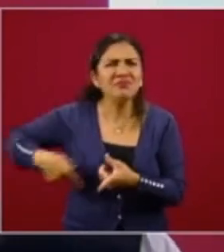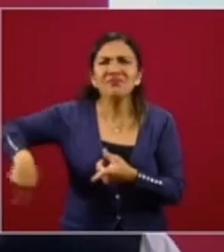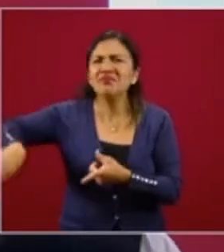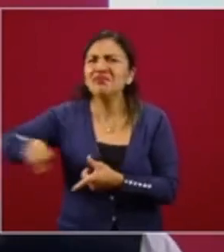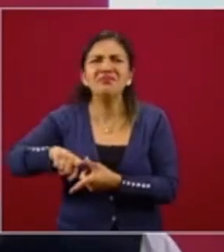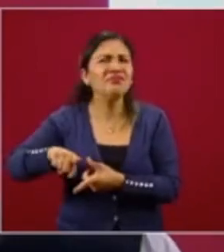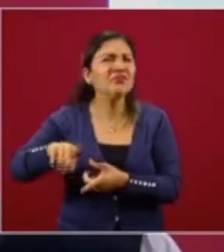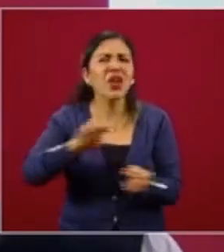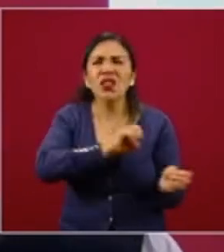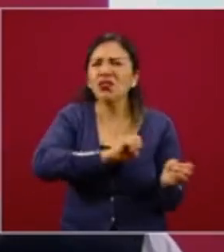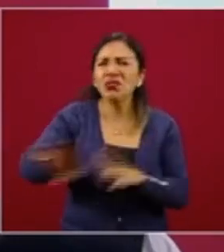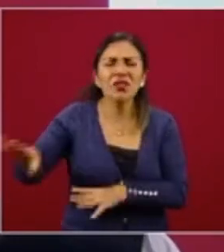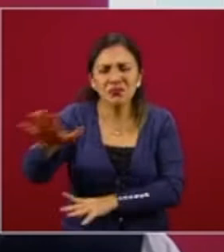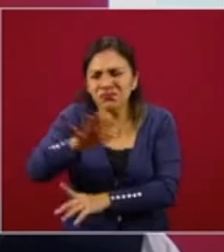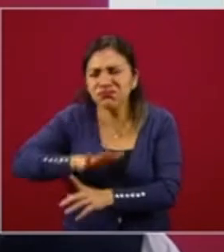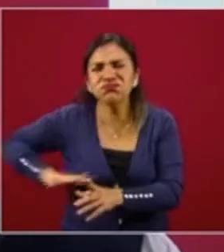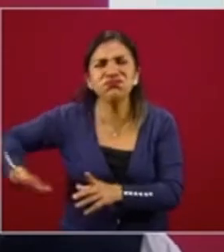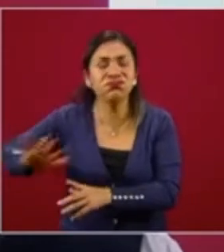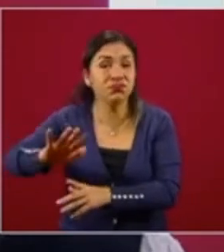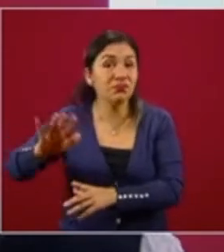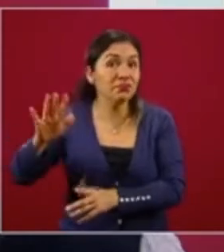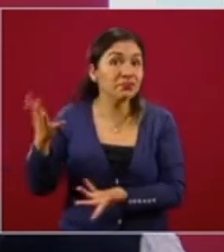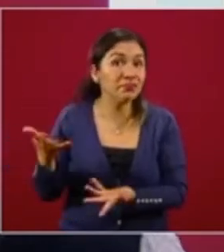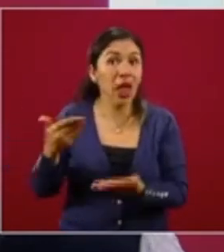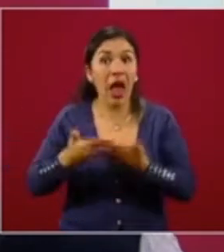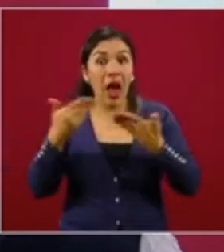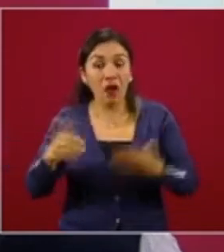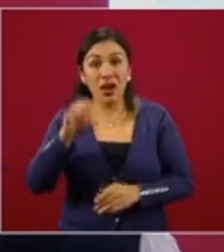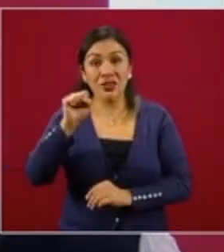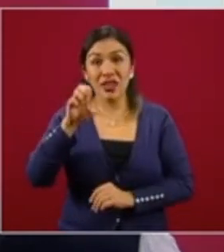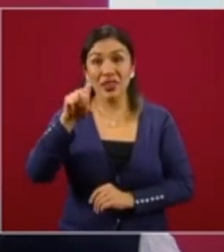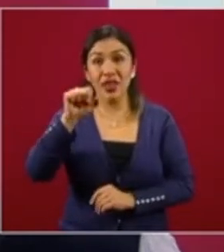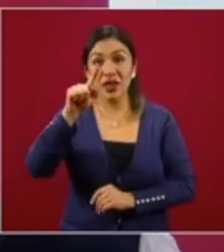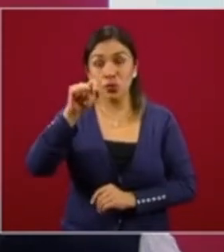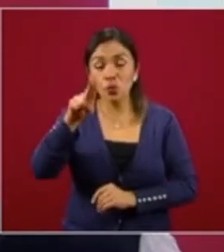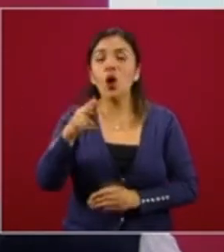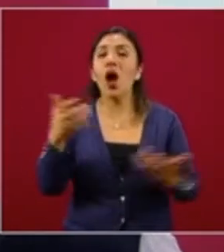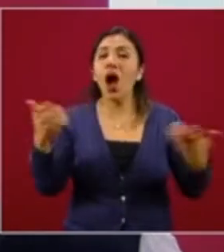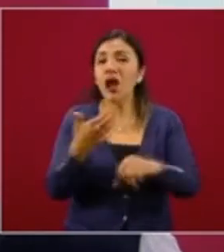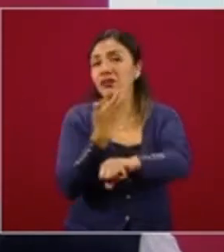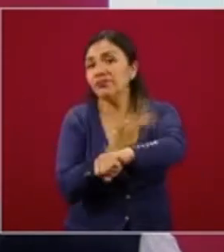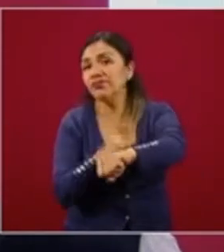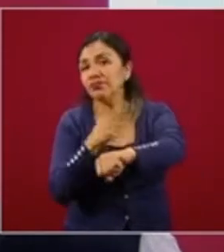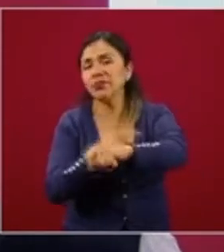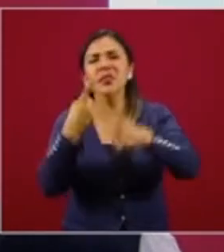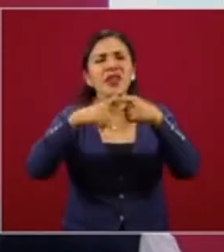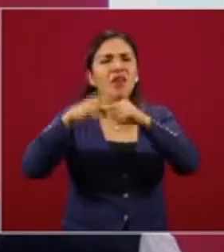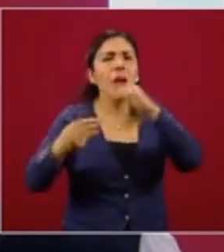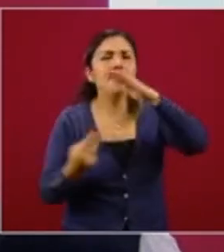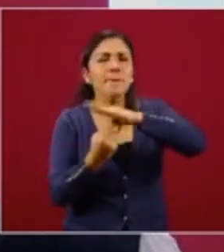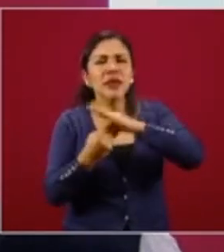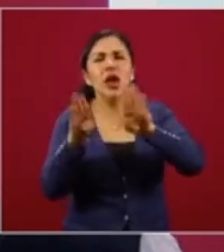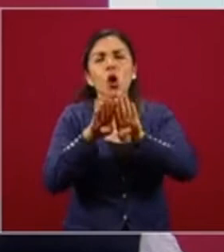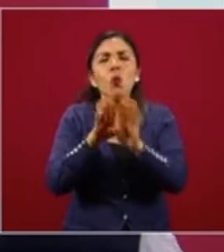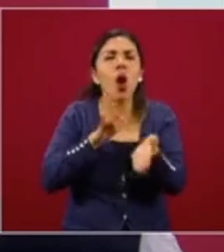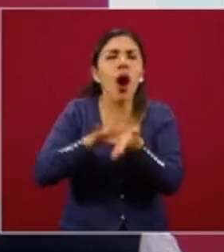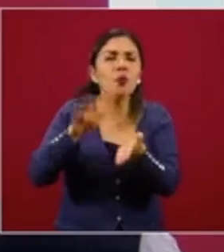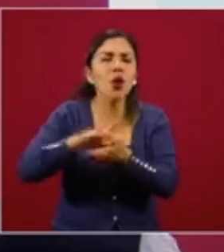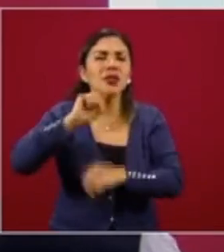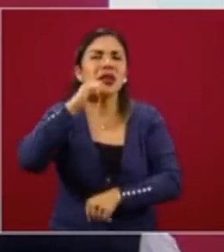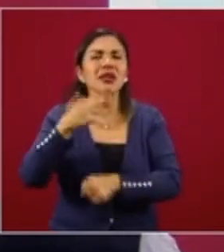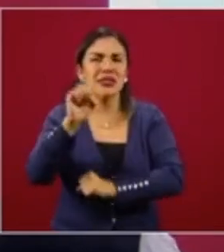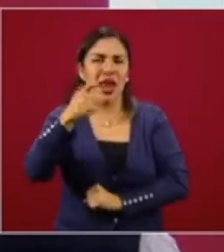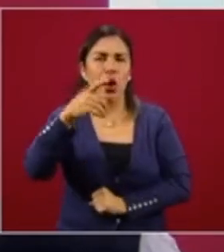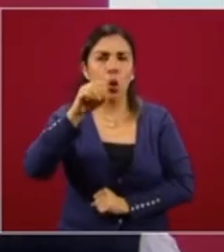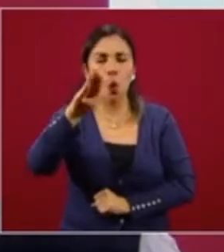desolación en el entorno. Ahora, justamente la CEDATU participa en distintas mesas, apoyando a la Secretaría de Gobernación